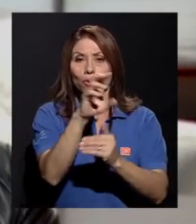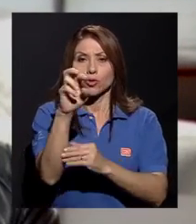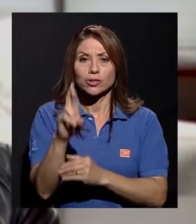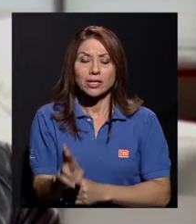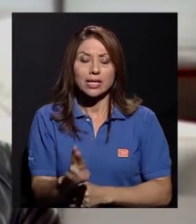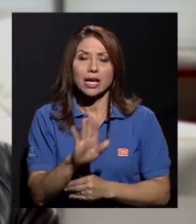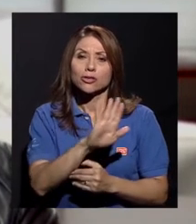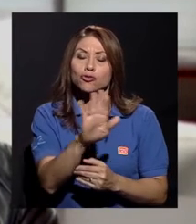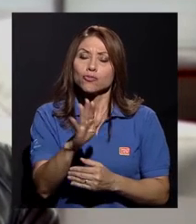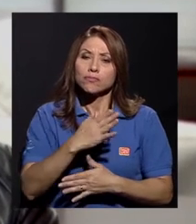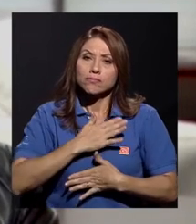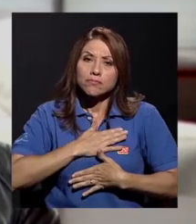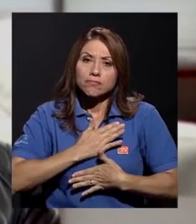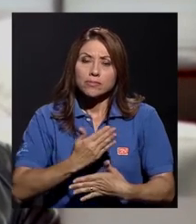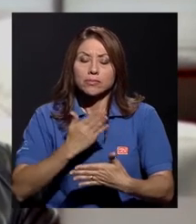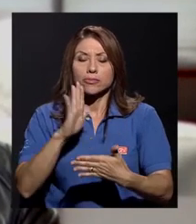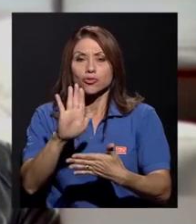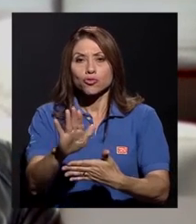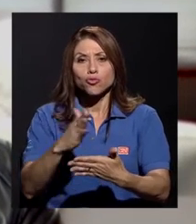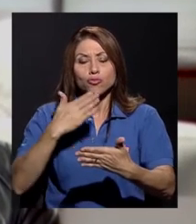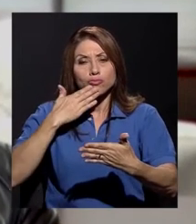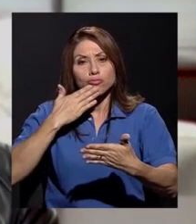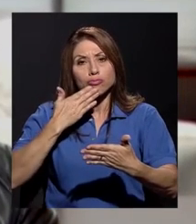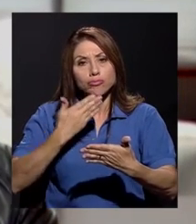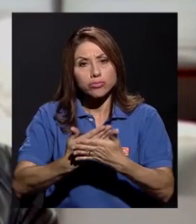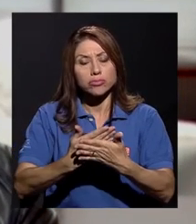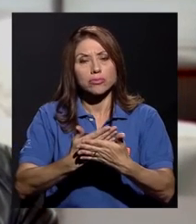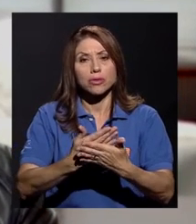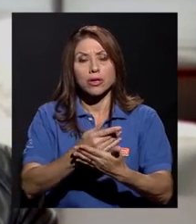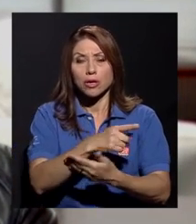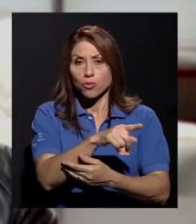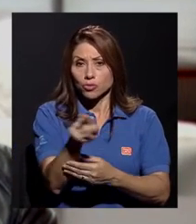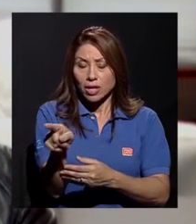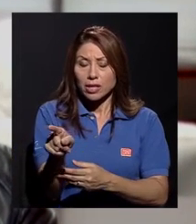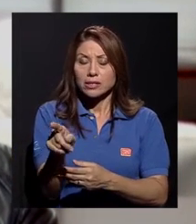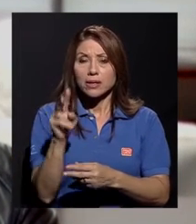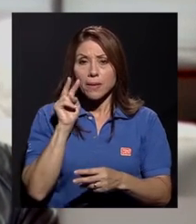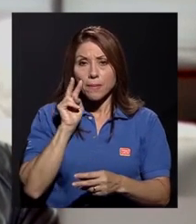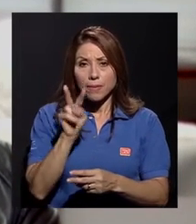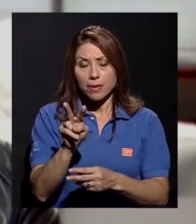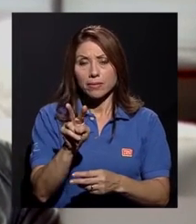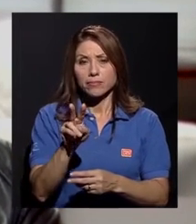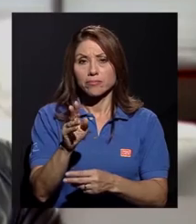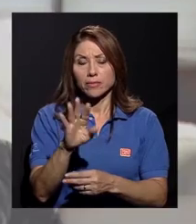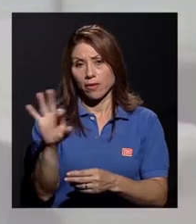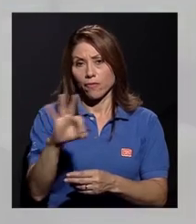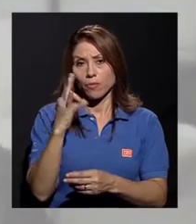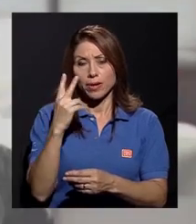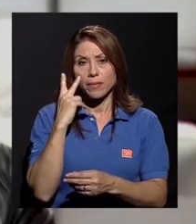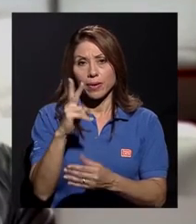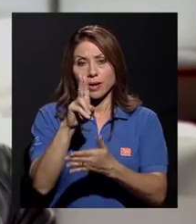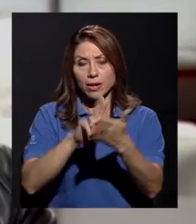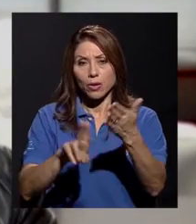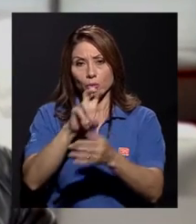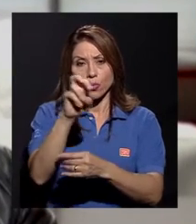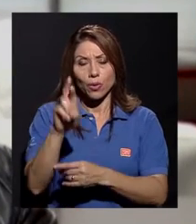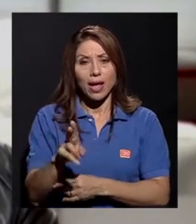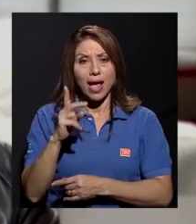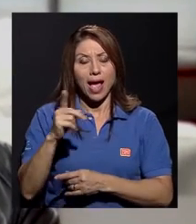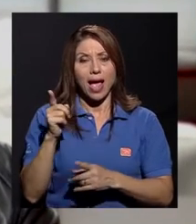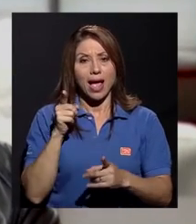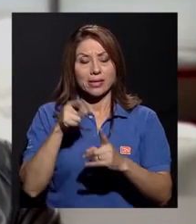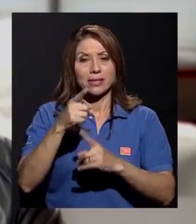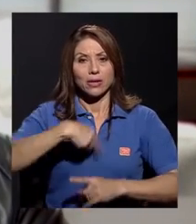la bondad con que ha vuelto sus ojos hacia nosotros. Y también